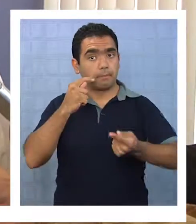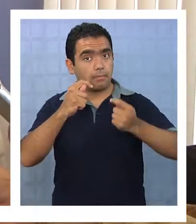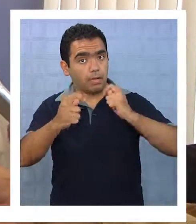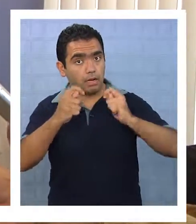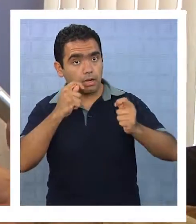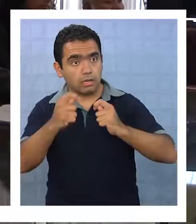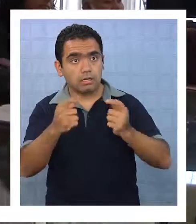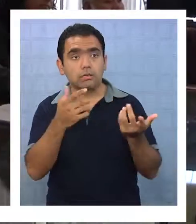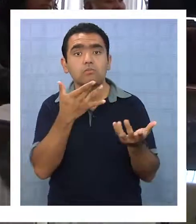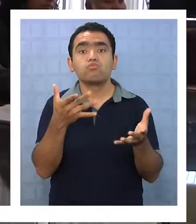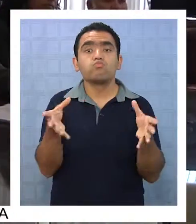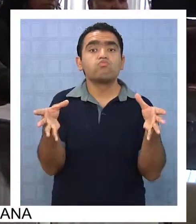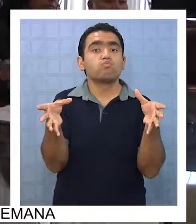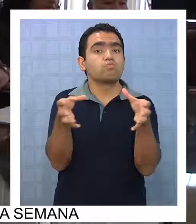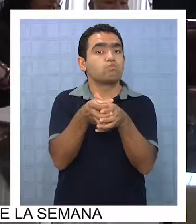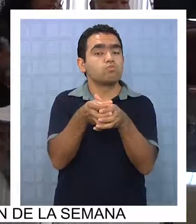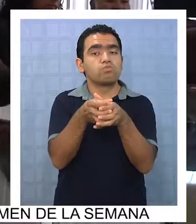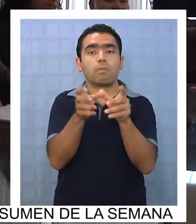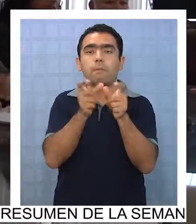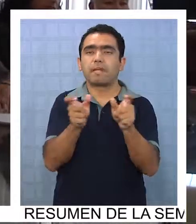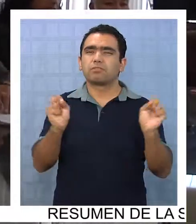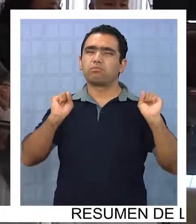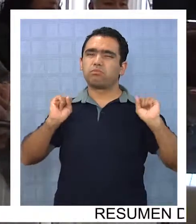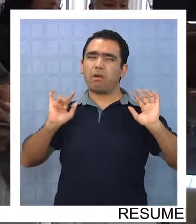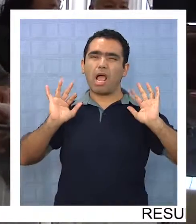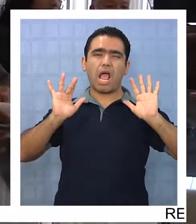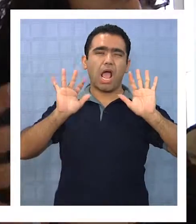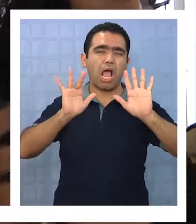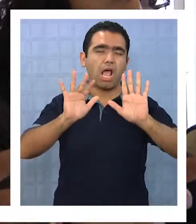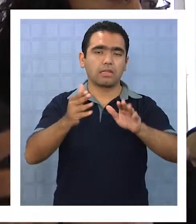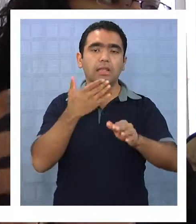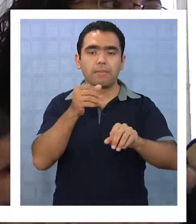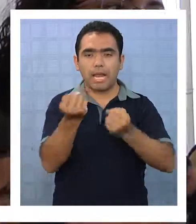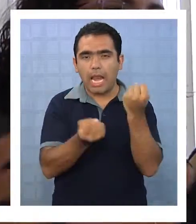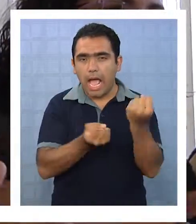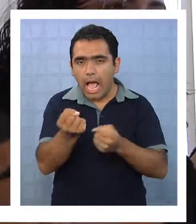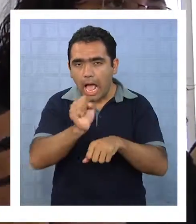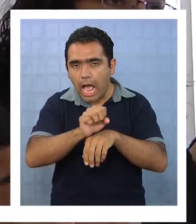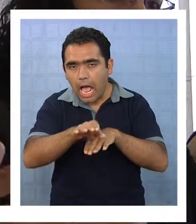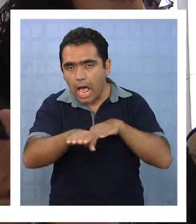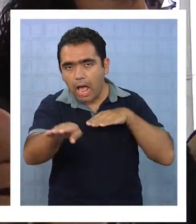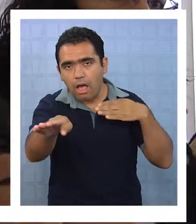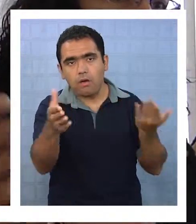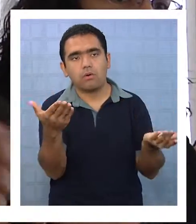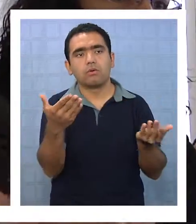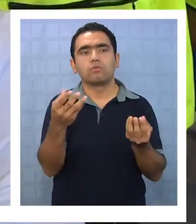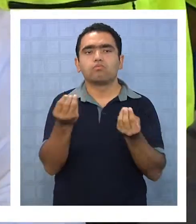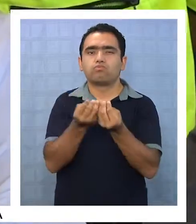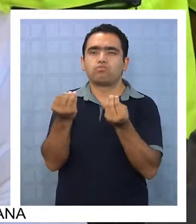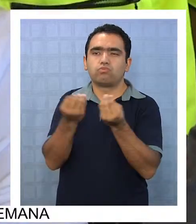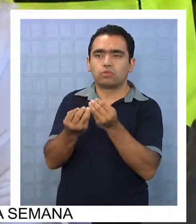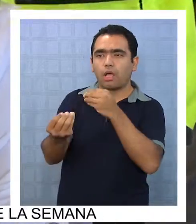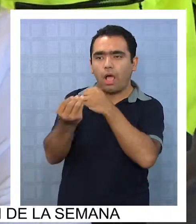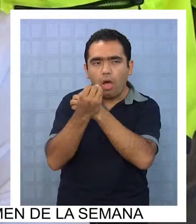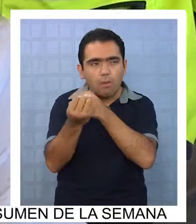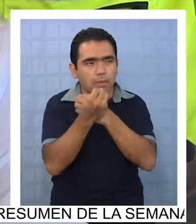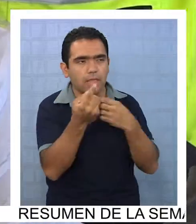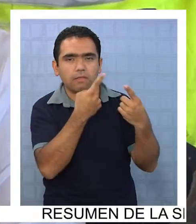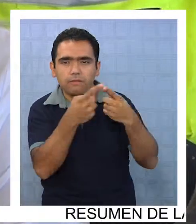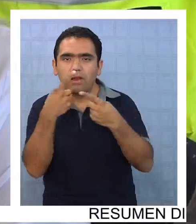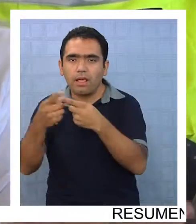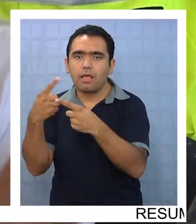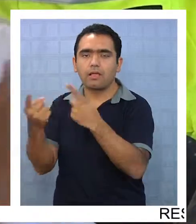la tirana por la masividad, traslados en carretera, consumo de alimentos, ¿cierto? En lugares distintos a las casas,